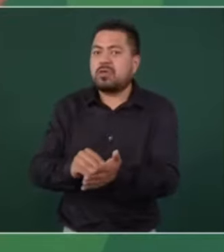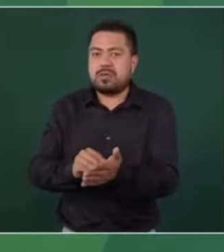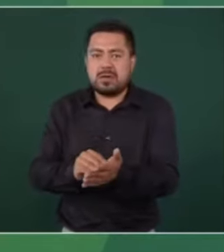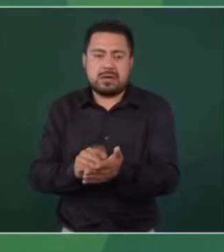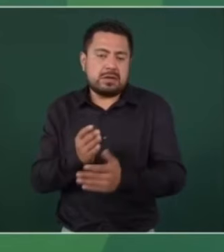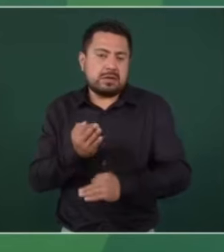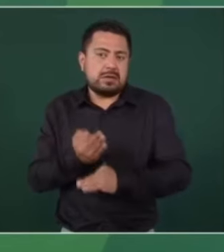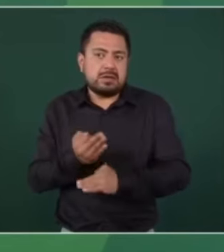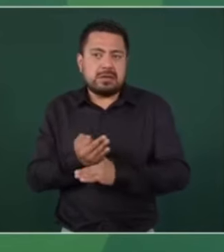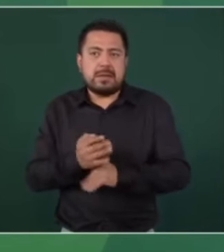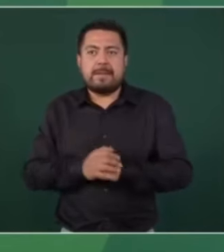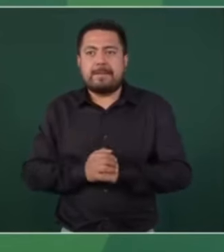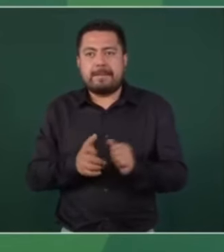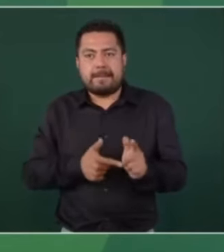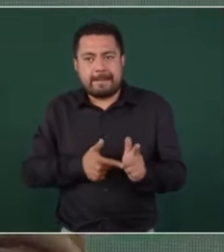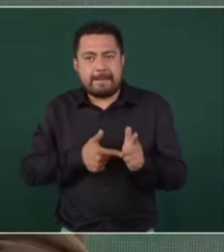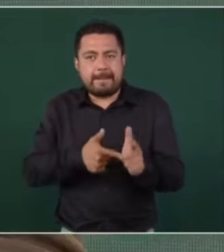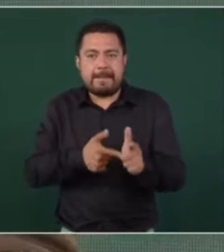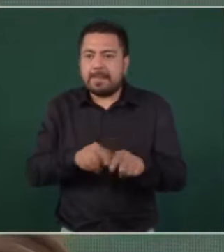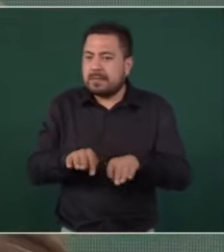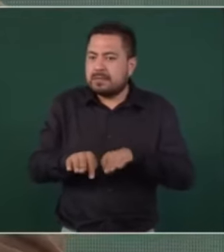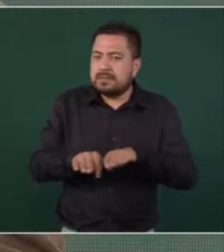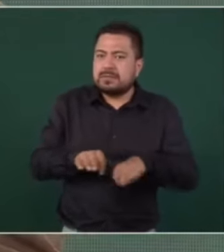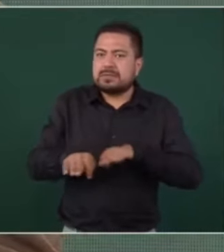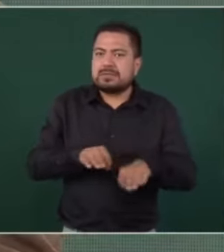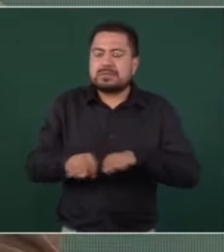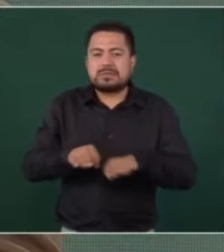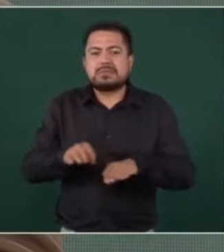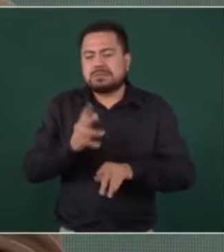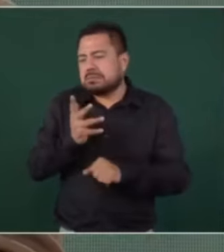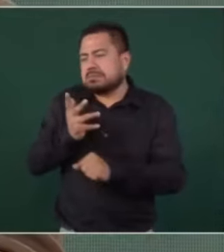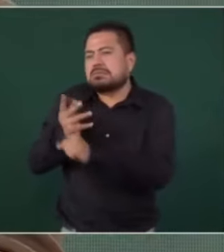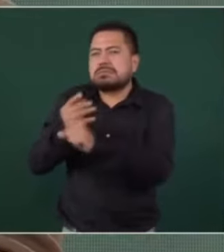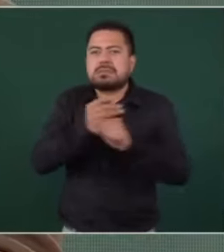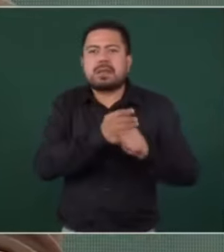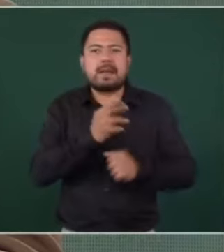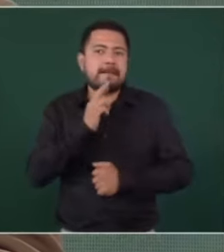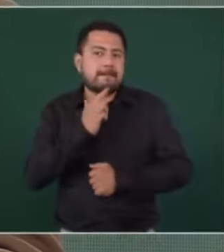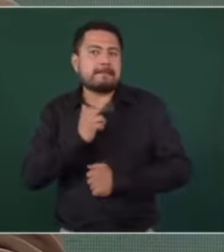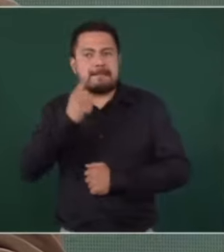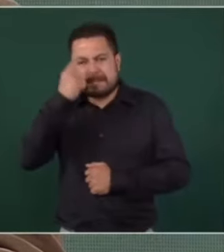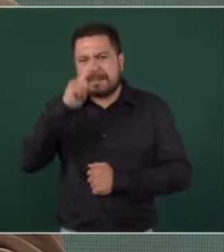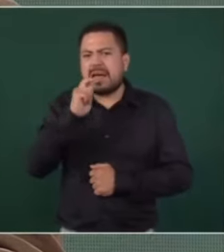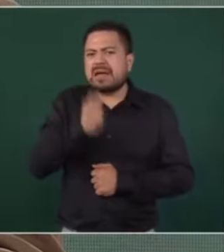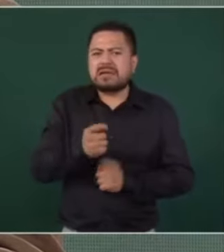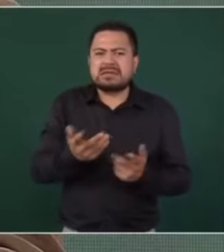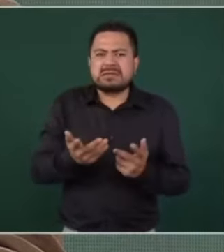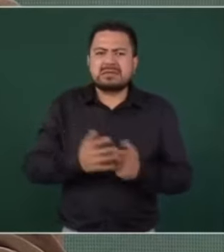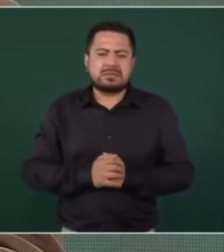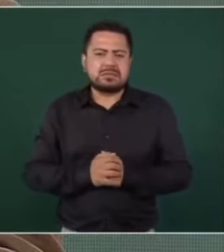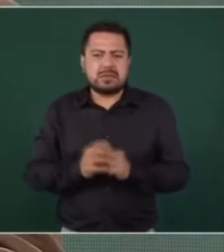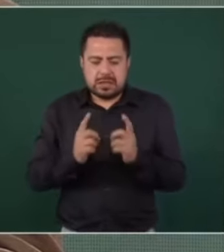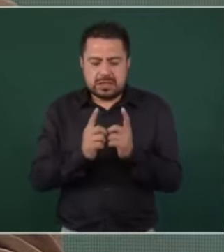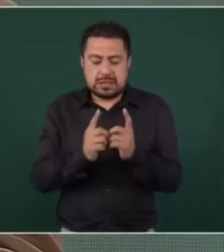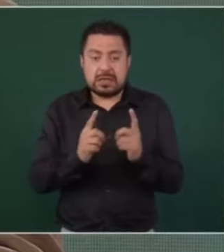vamos a seguir trabajando en mejoras para el